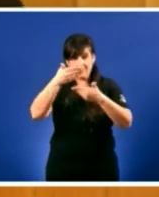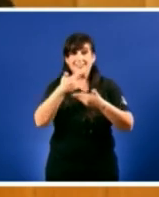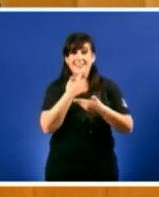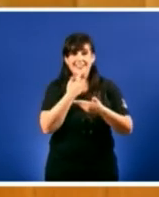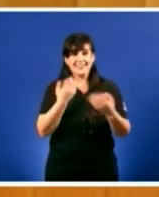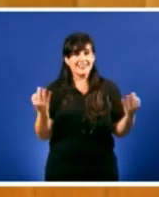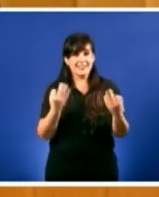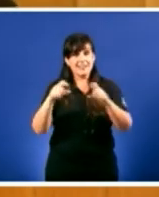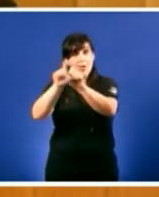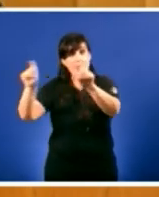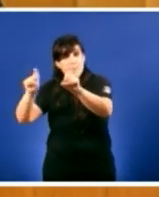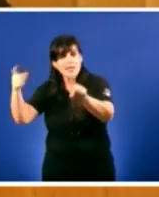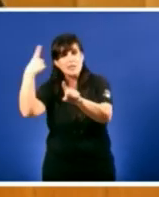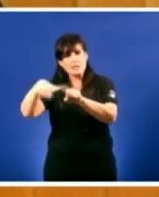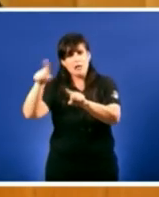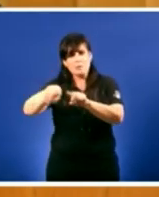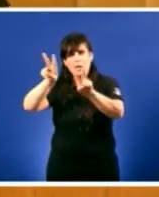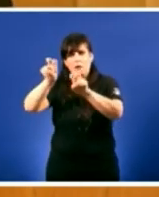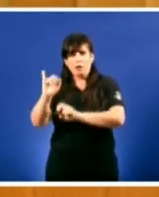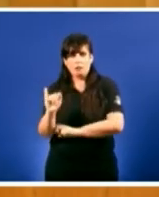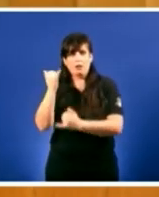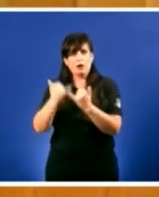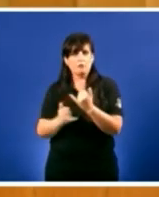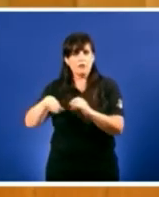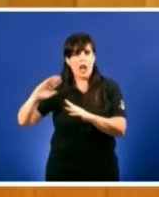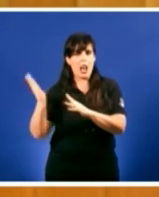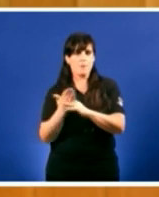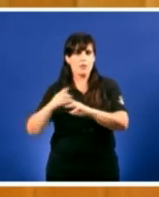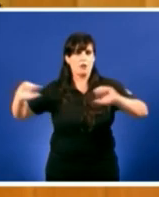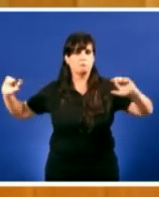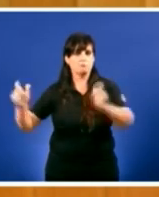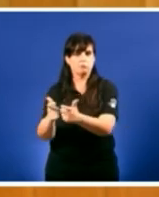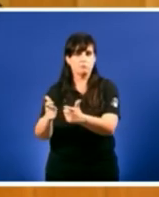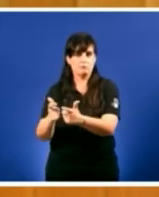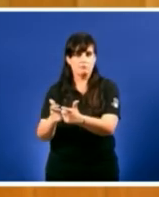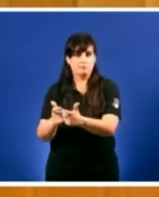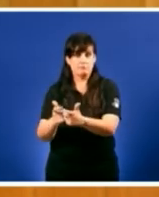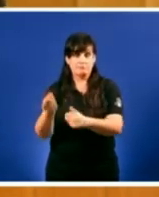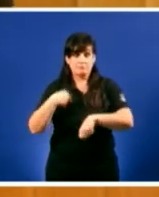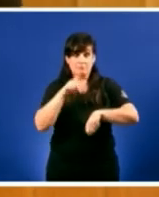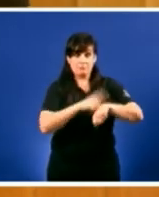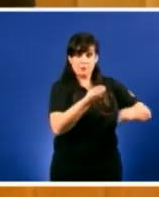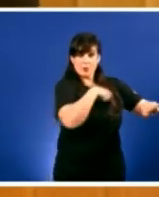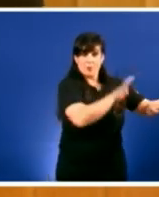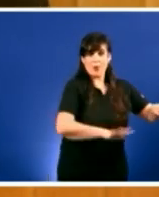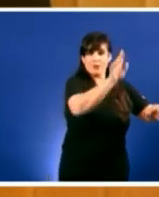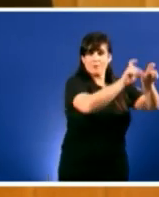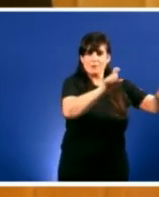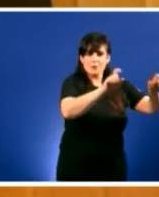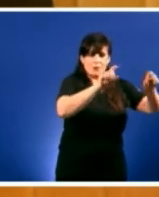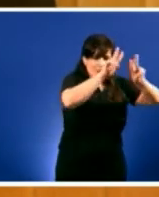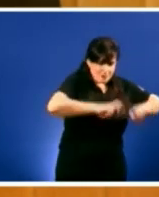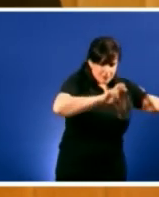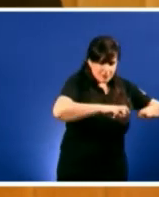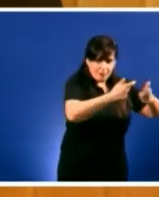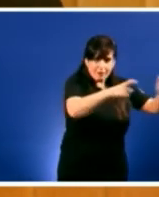innovadora ficaron ficaron reducidas a mitades señor Fijo e mentras en España os investigadores aumentaron en